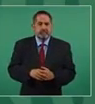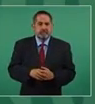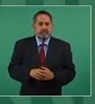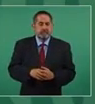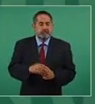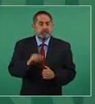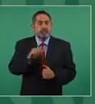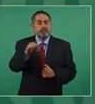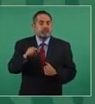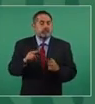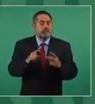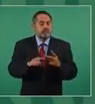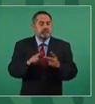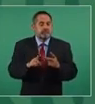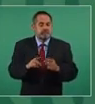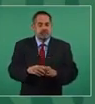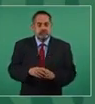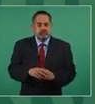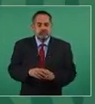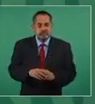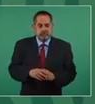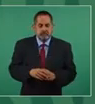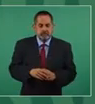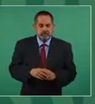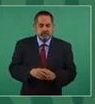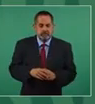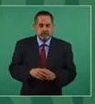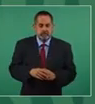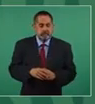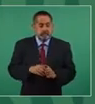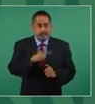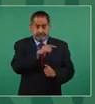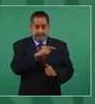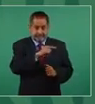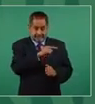luego se vinculaban